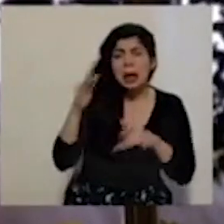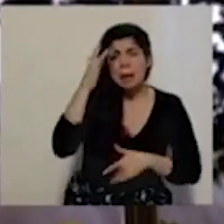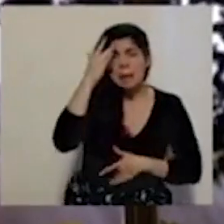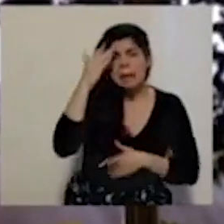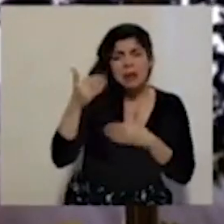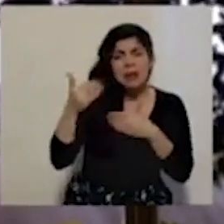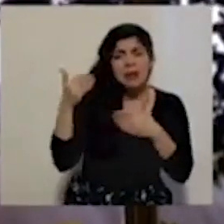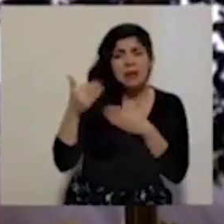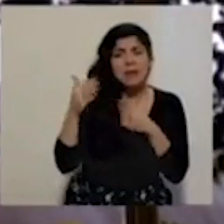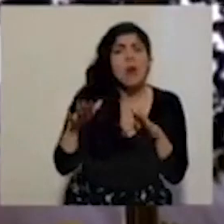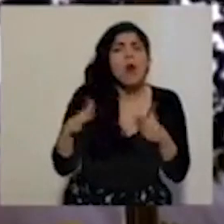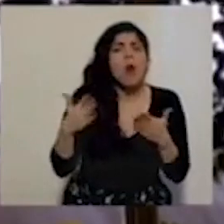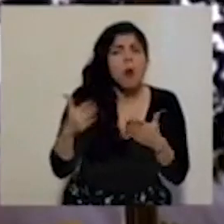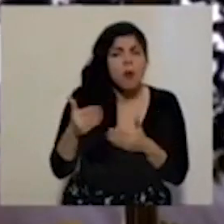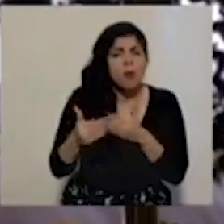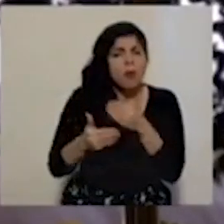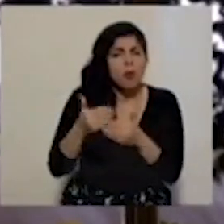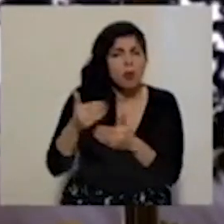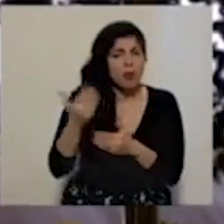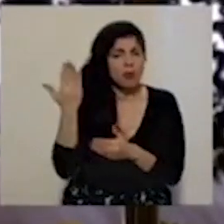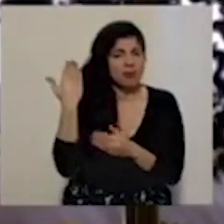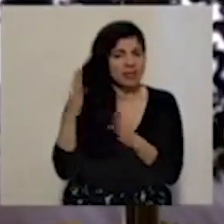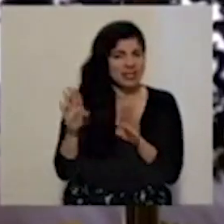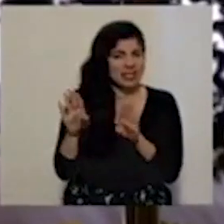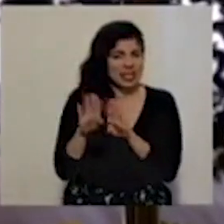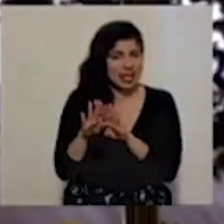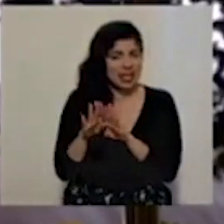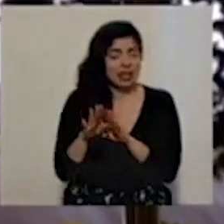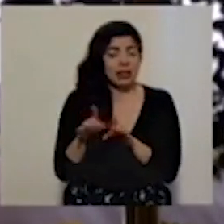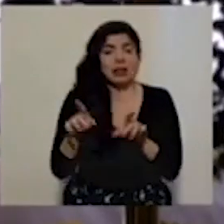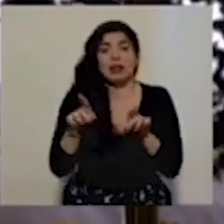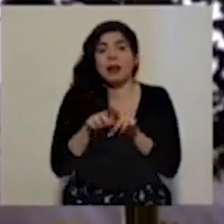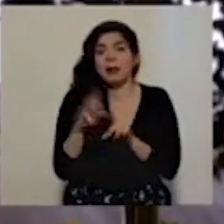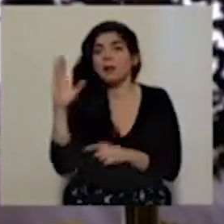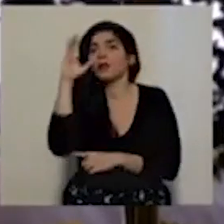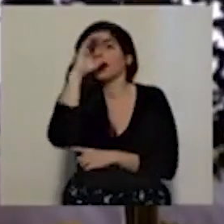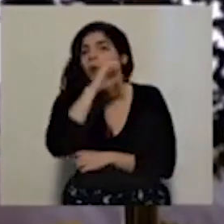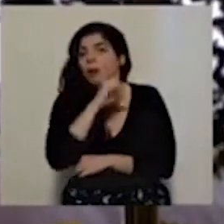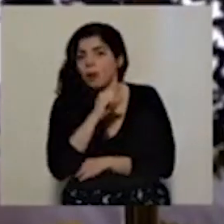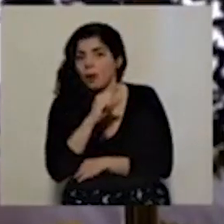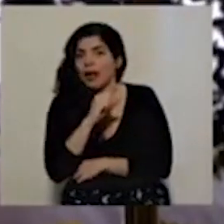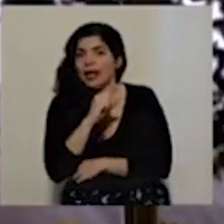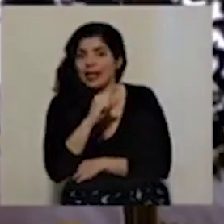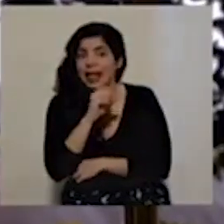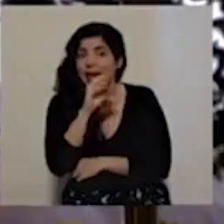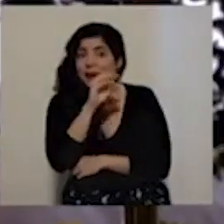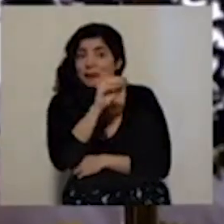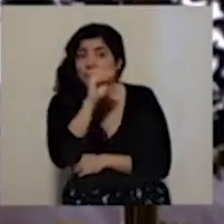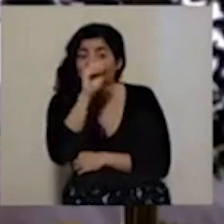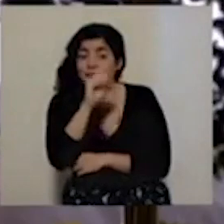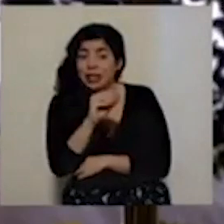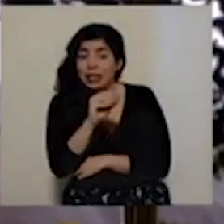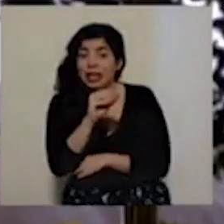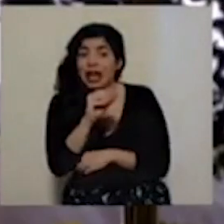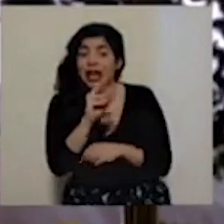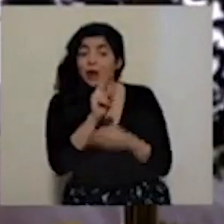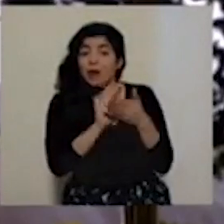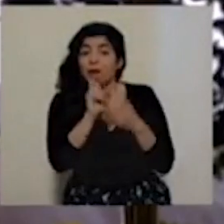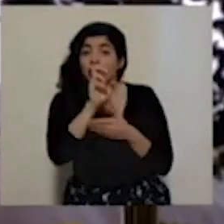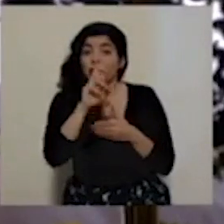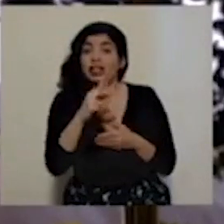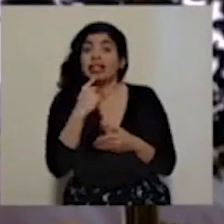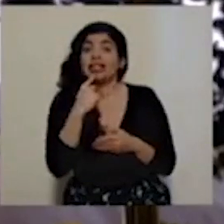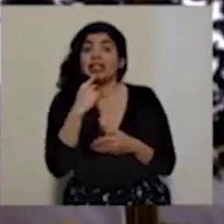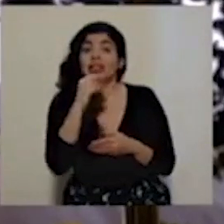días de cierre. Esto sobre todo tomando en cuenta que, bueno, la tasa de contagio que publica la UCR no